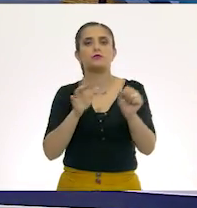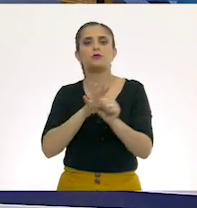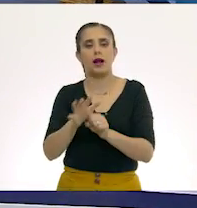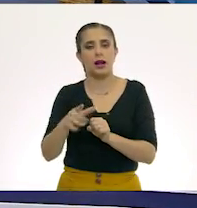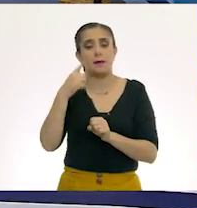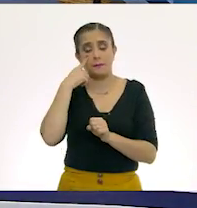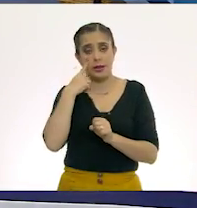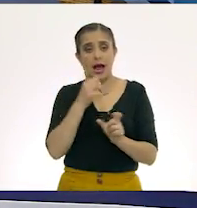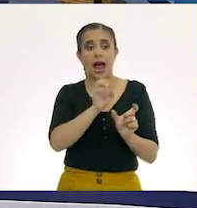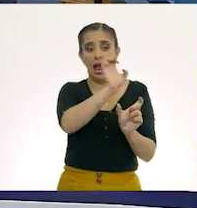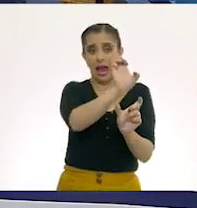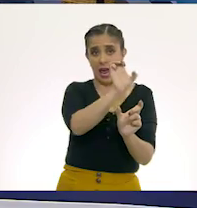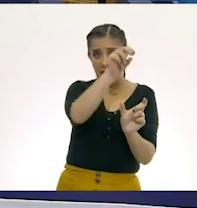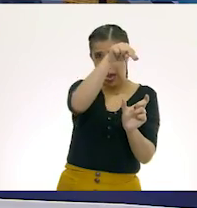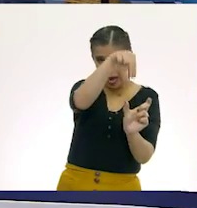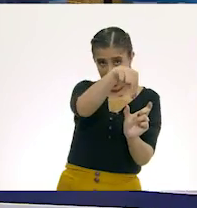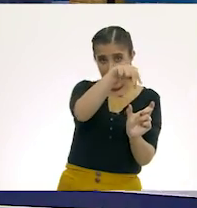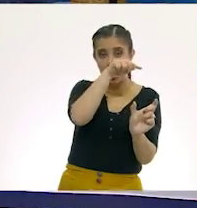es en...